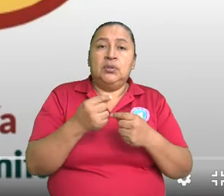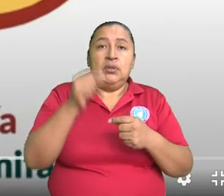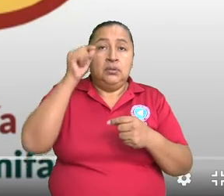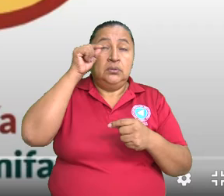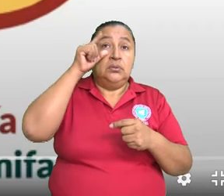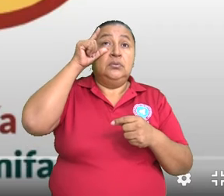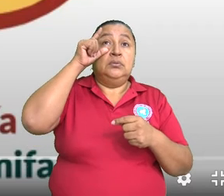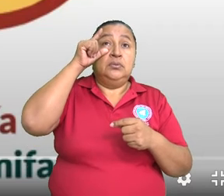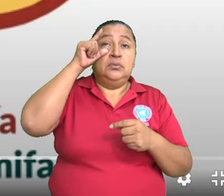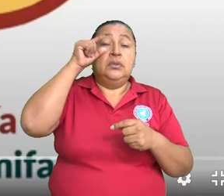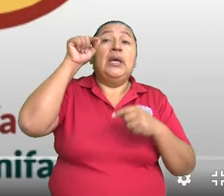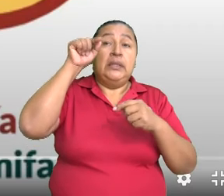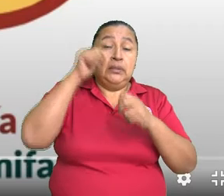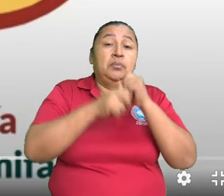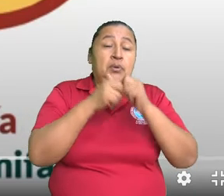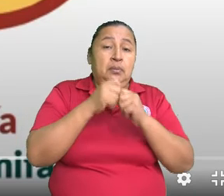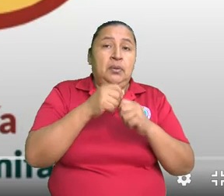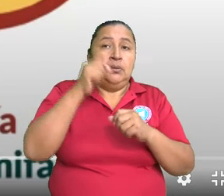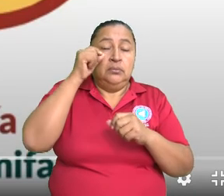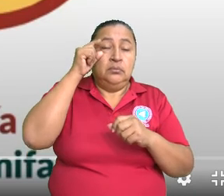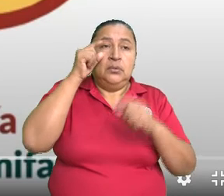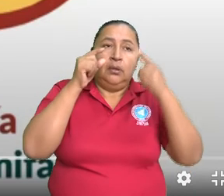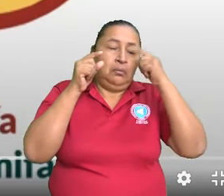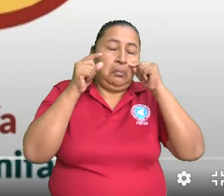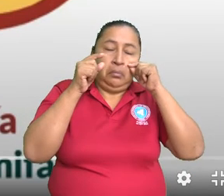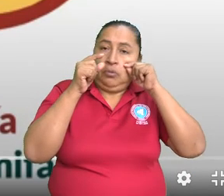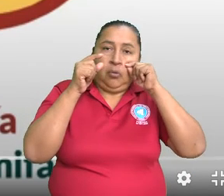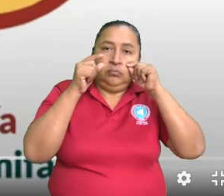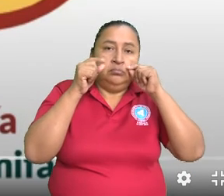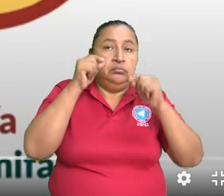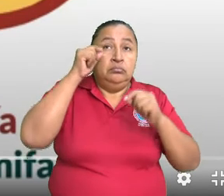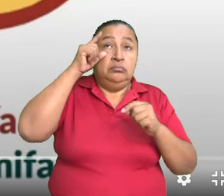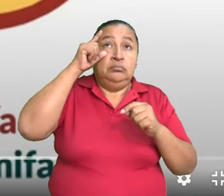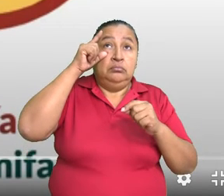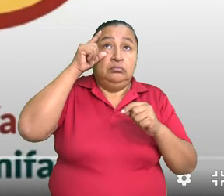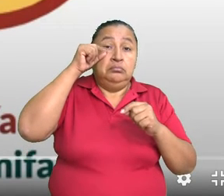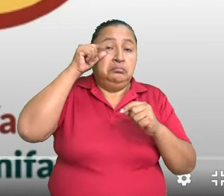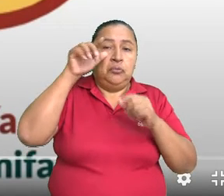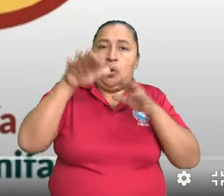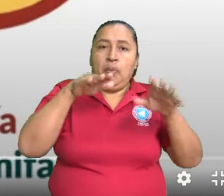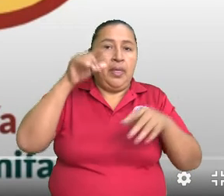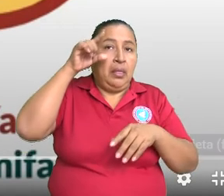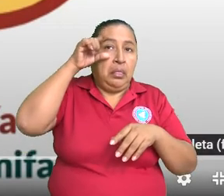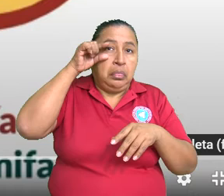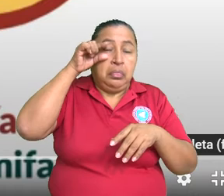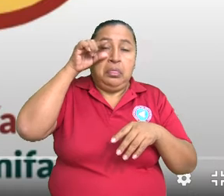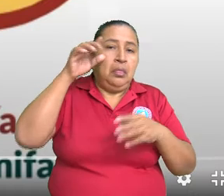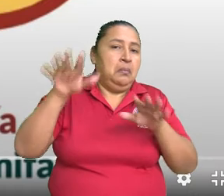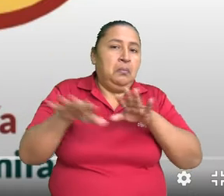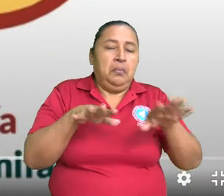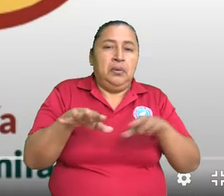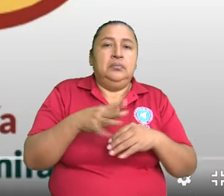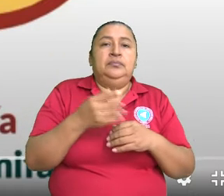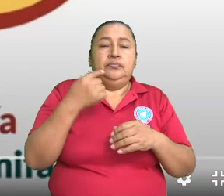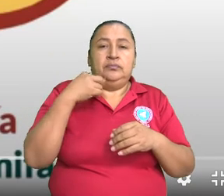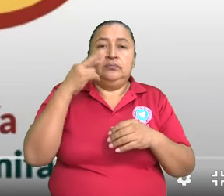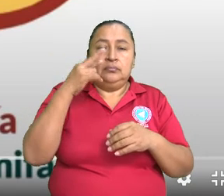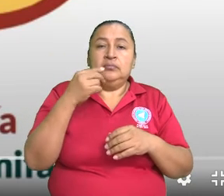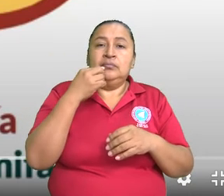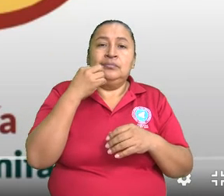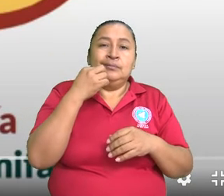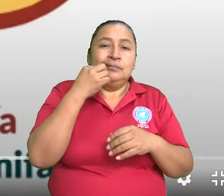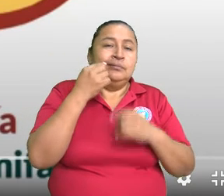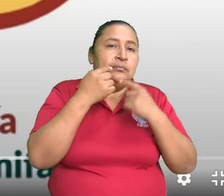es la parte afectada, no es la parte que tiene cerrada el ojo. No, es la parte que no logra cerrarla. Si se fija, la comisura